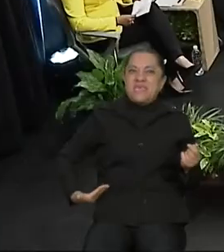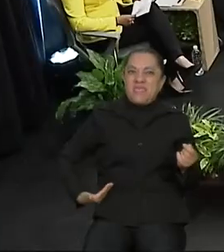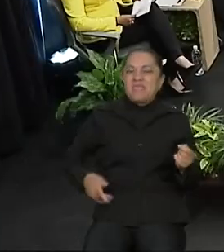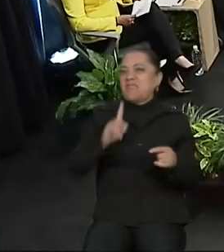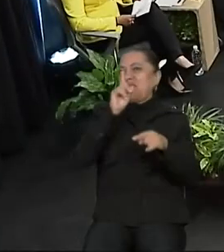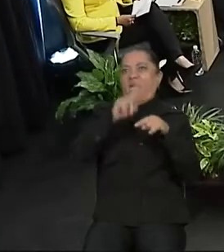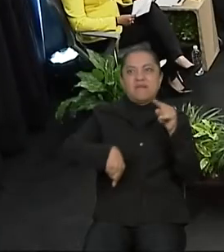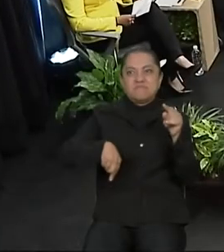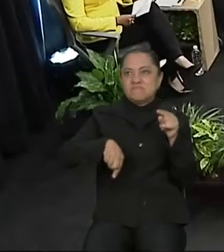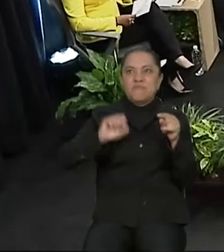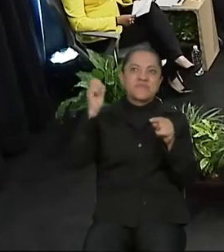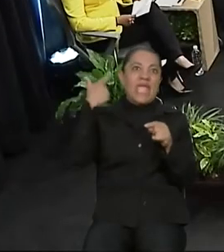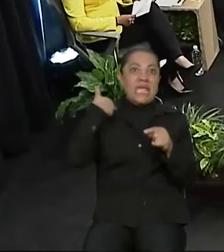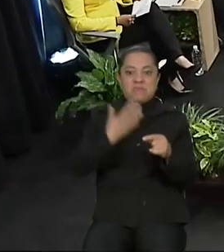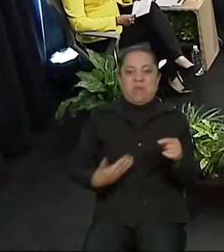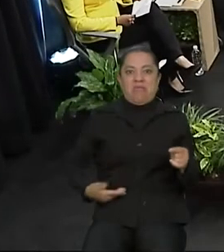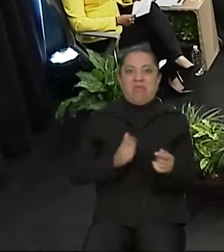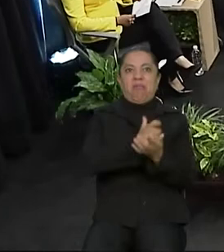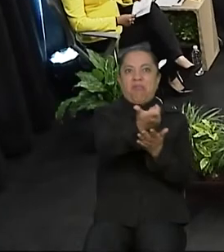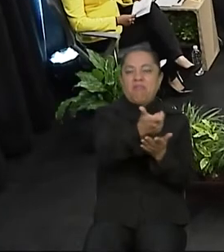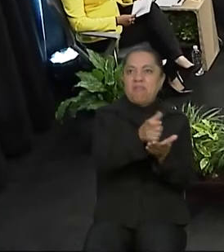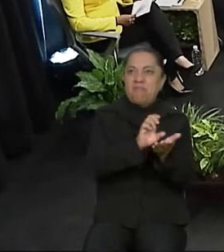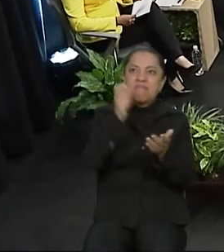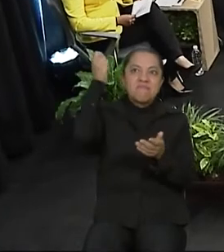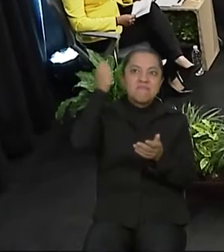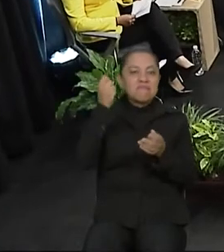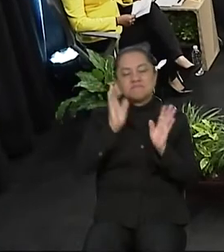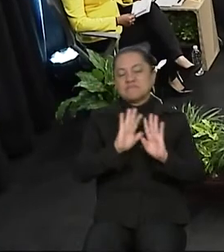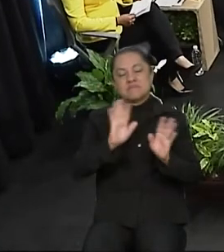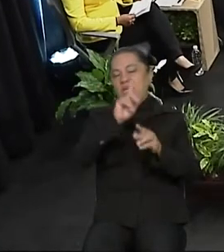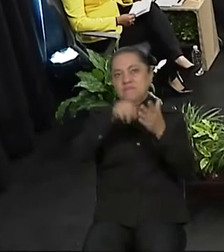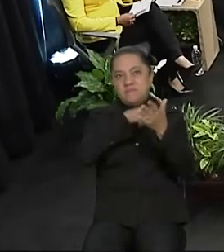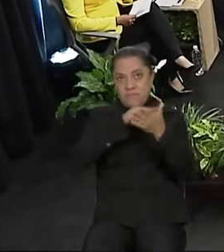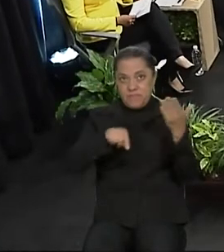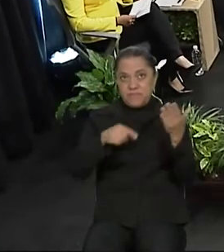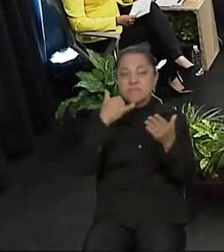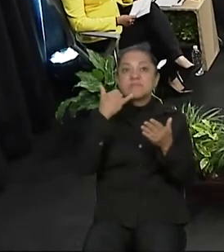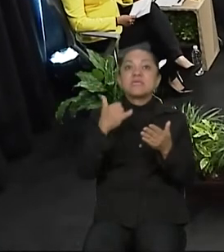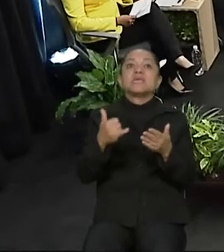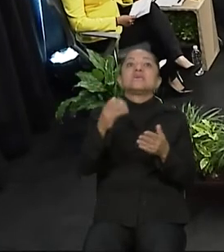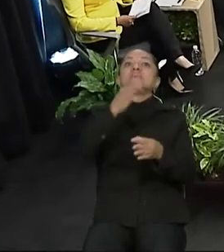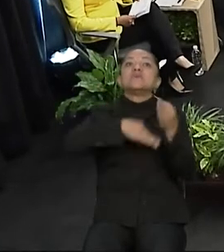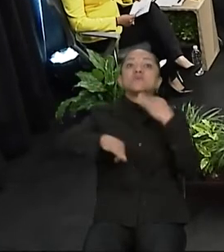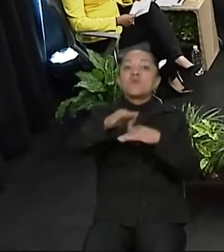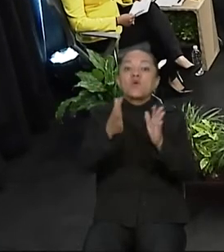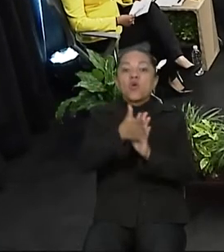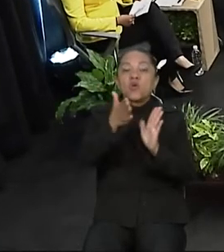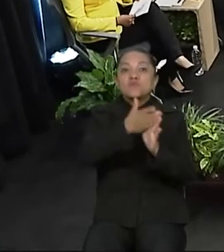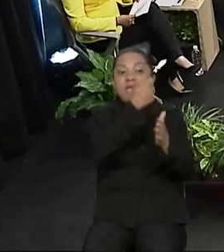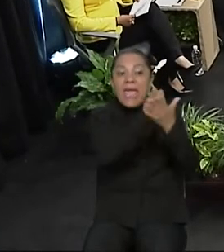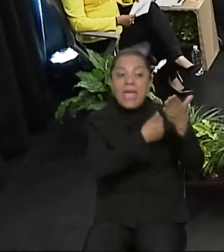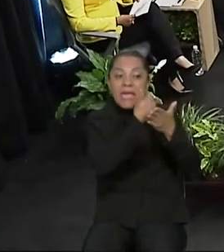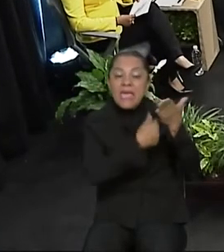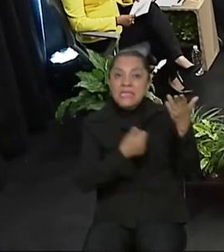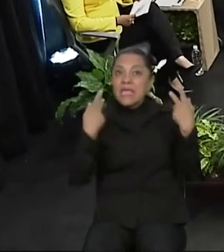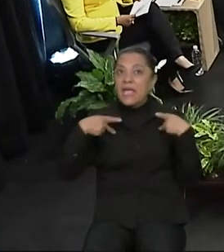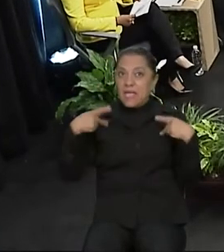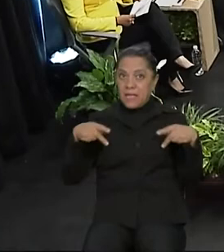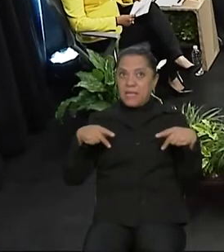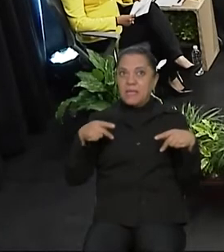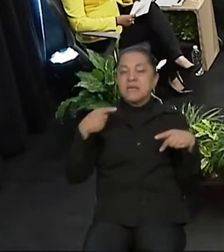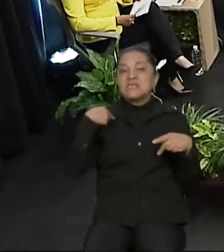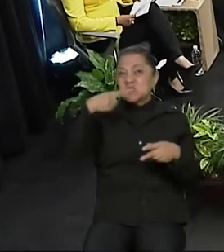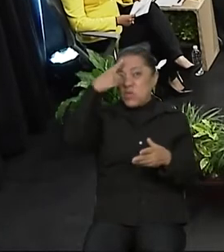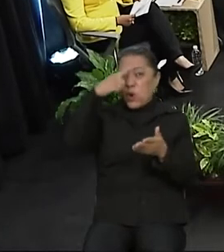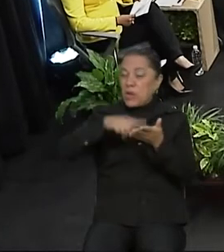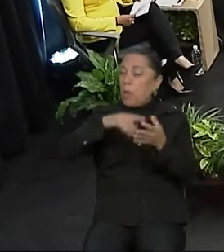son fundamentales estas propuestas y la construcción de una agenda ciudadana. Me parece muy oportuno decirles